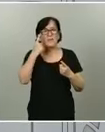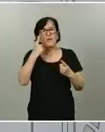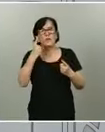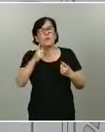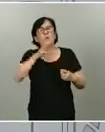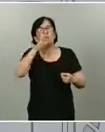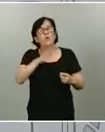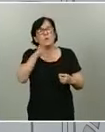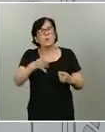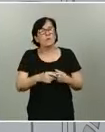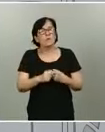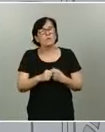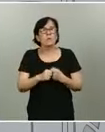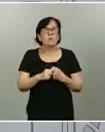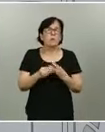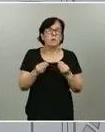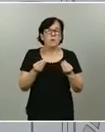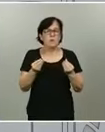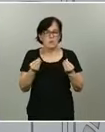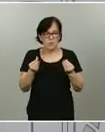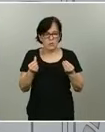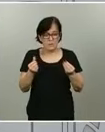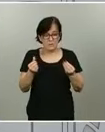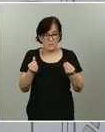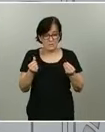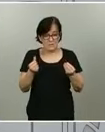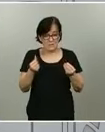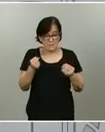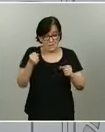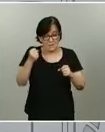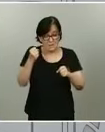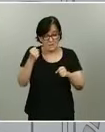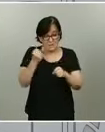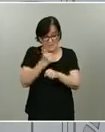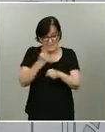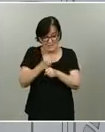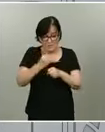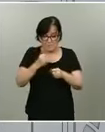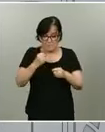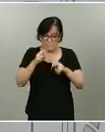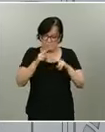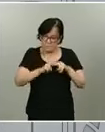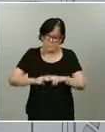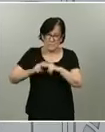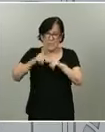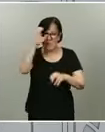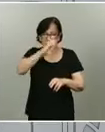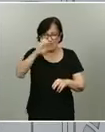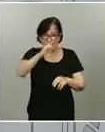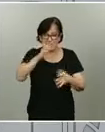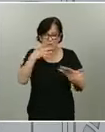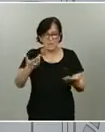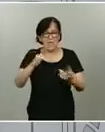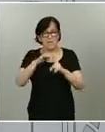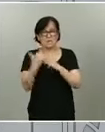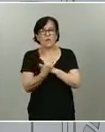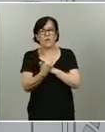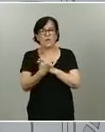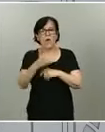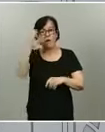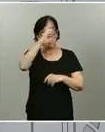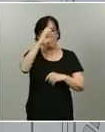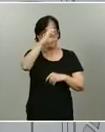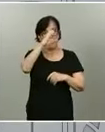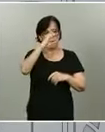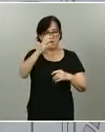que, cuando se trabaja con información científica, en una situación como esta, en la que la ciencia, el conocimiento